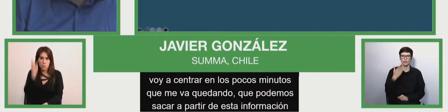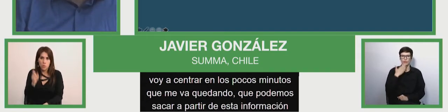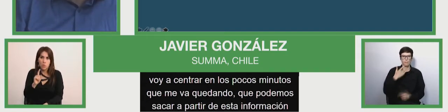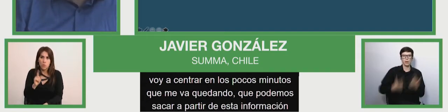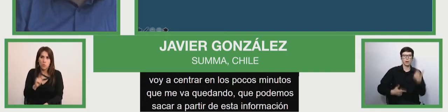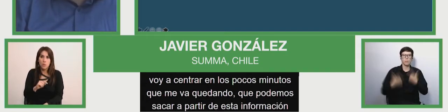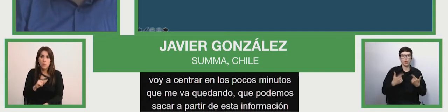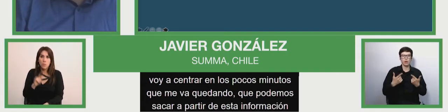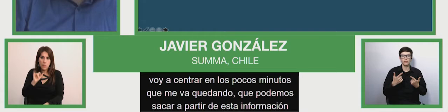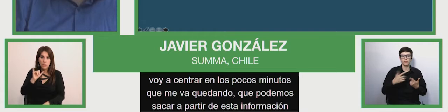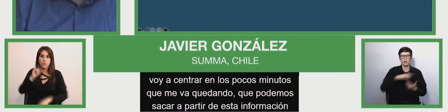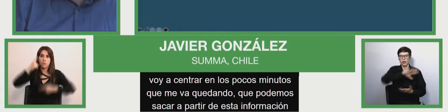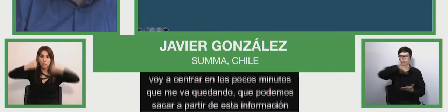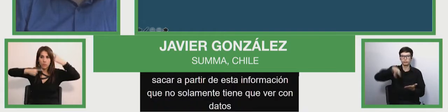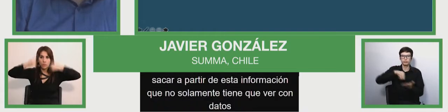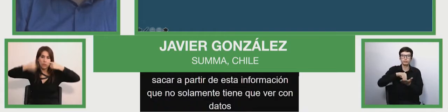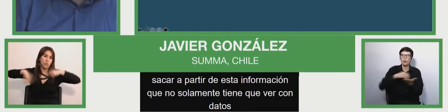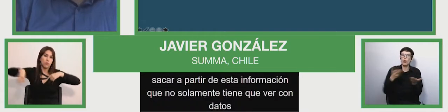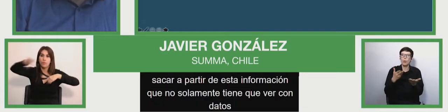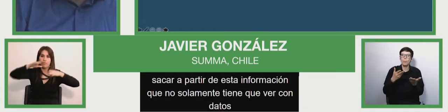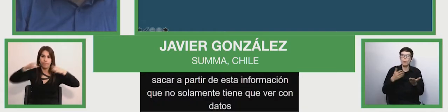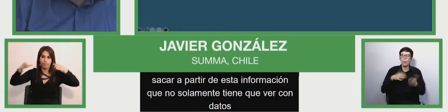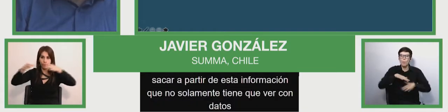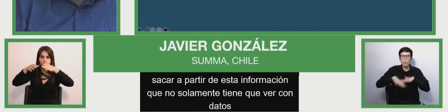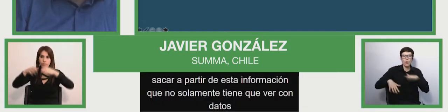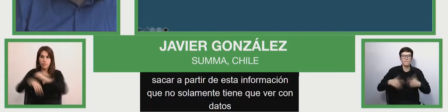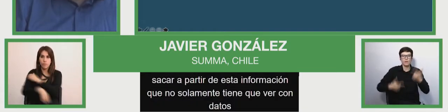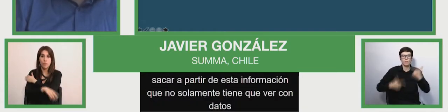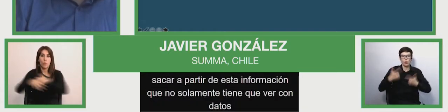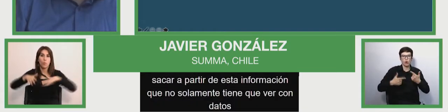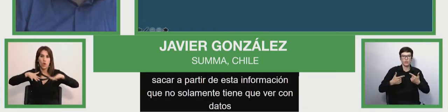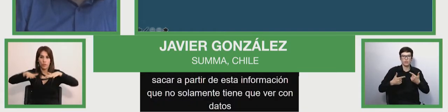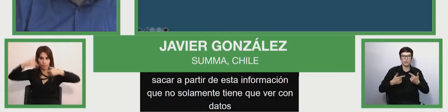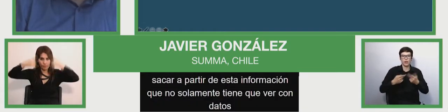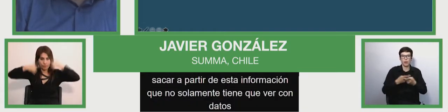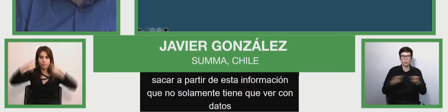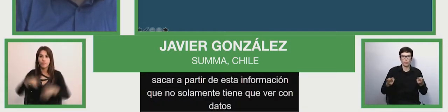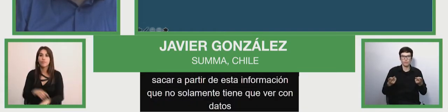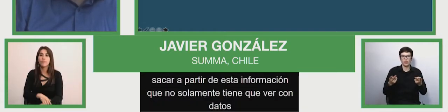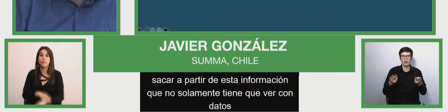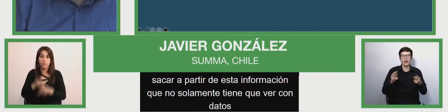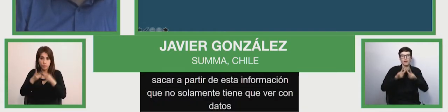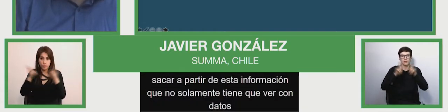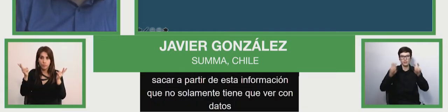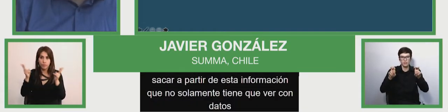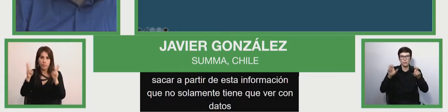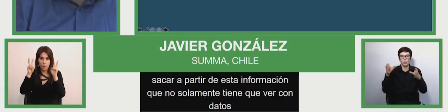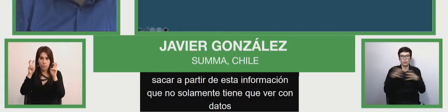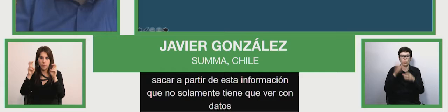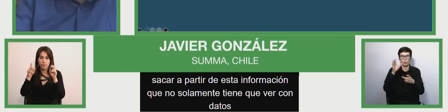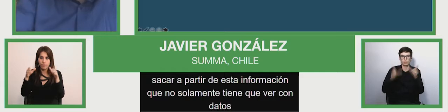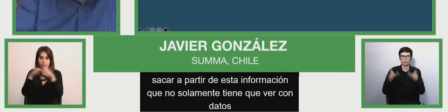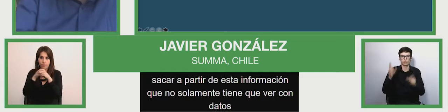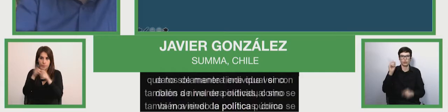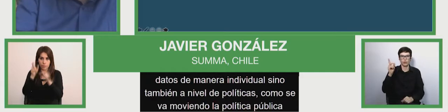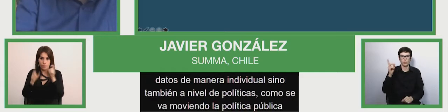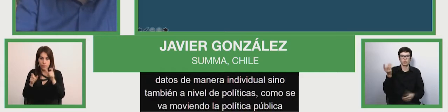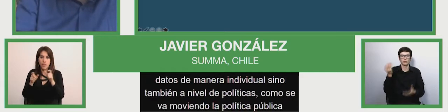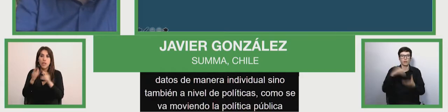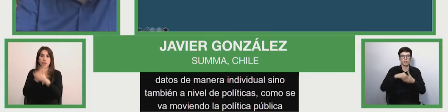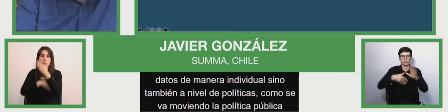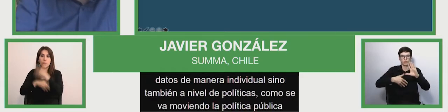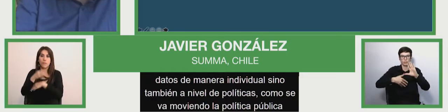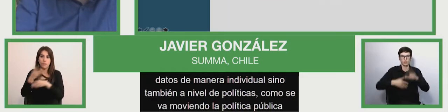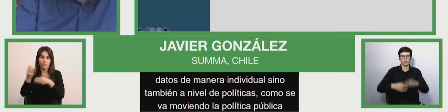políticas, cómo se va moviendo la política pública respecto al grupo de personas con discapacidad en América Latina.